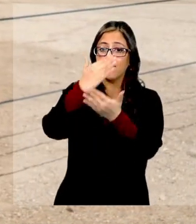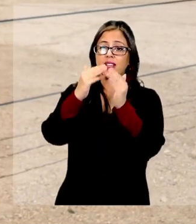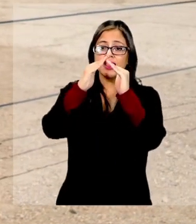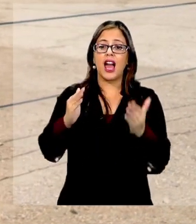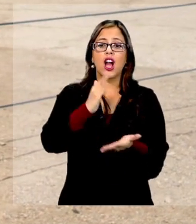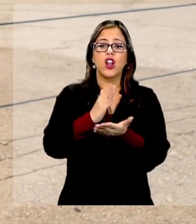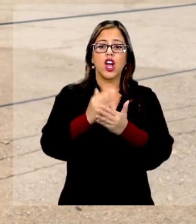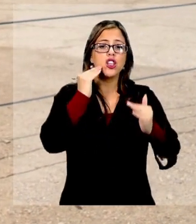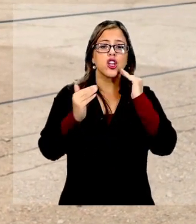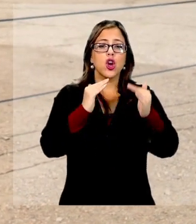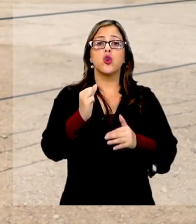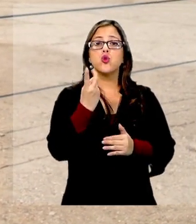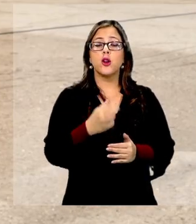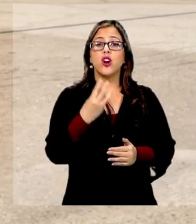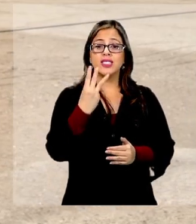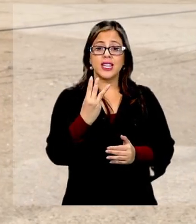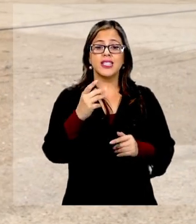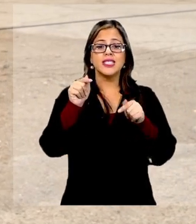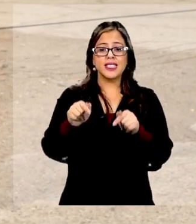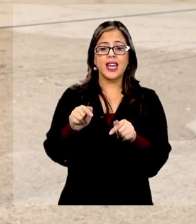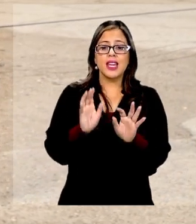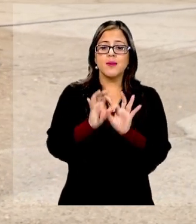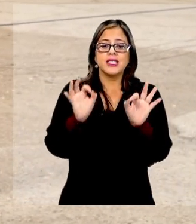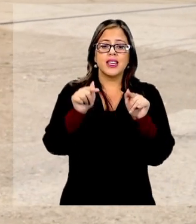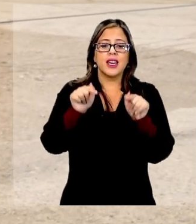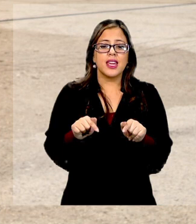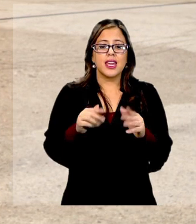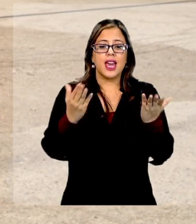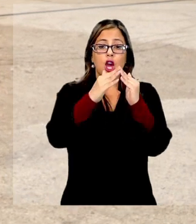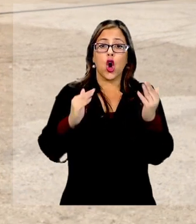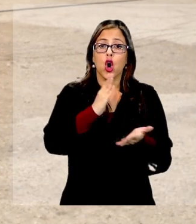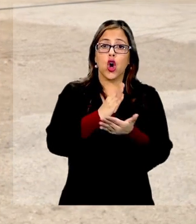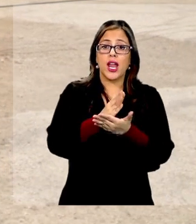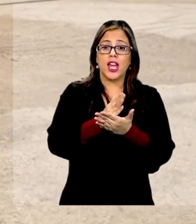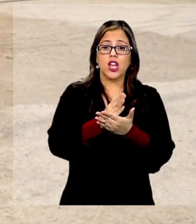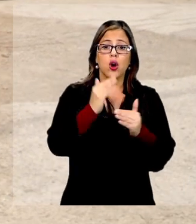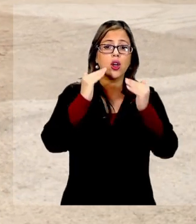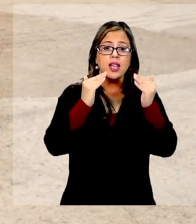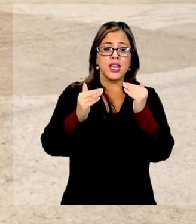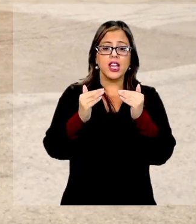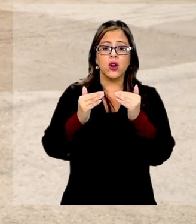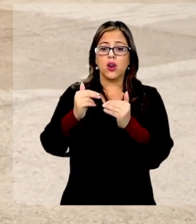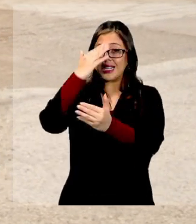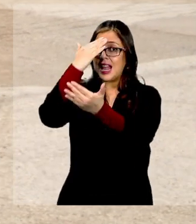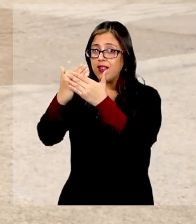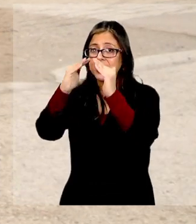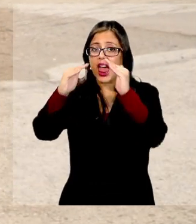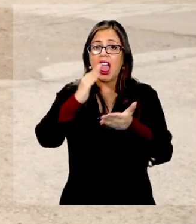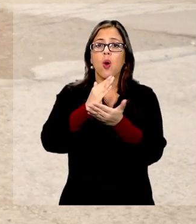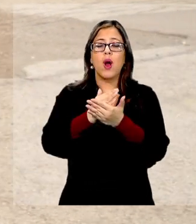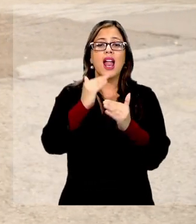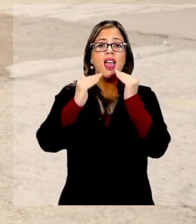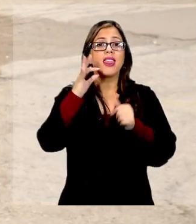colegio, o escuela de niños número 3, y tenía la particularidad que aquí estaba el colegio de niños, la escuela de niños, y al frente estaba la